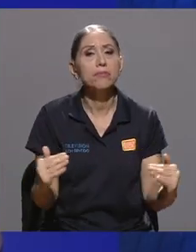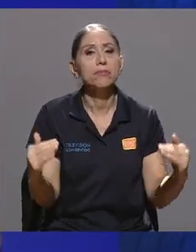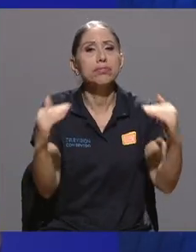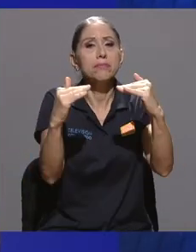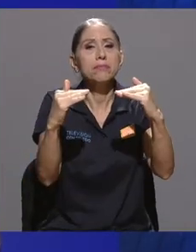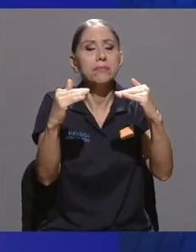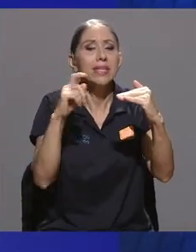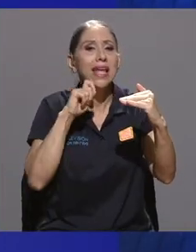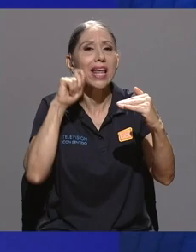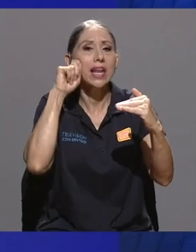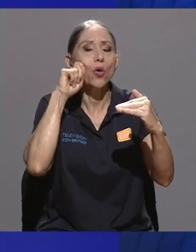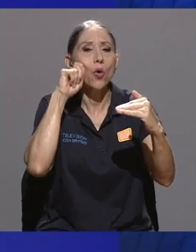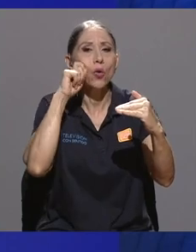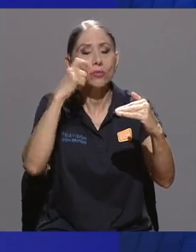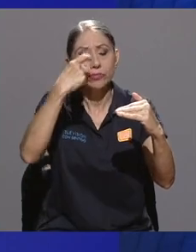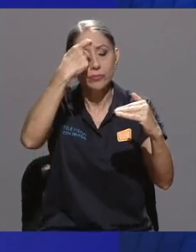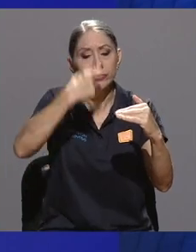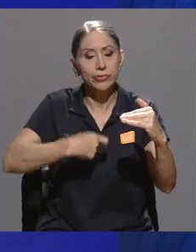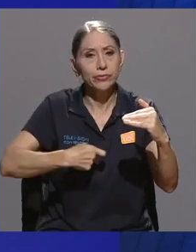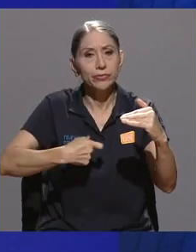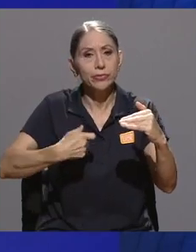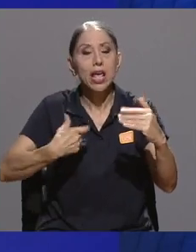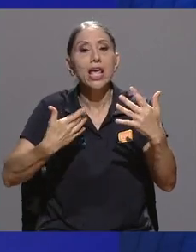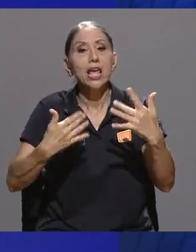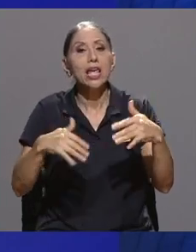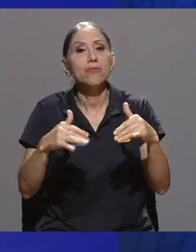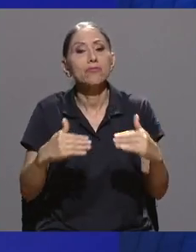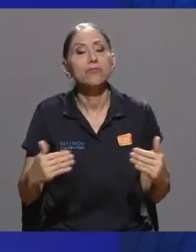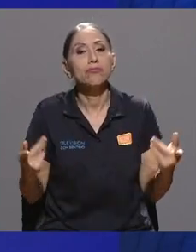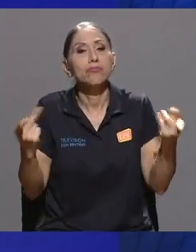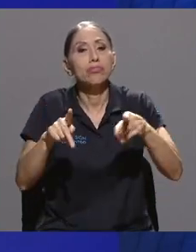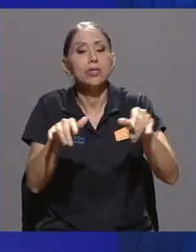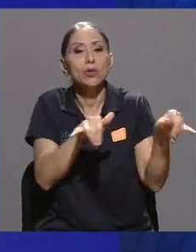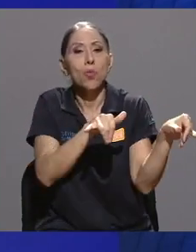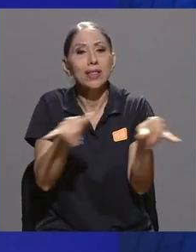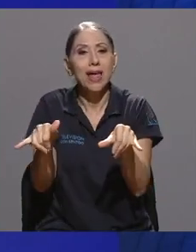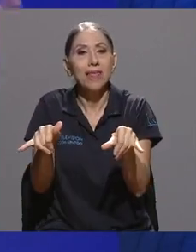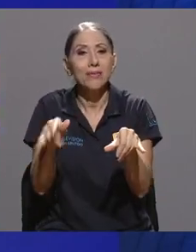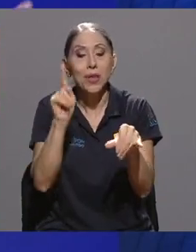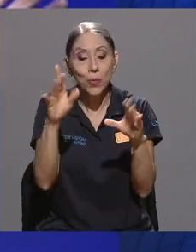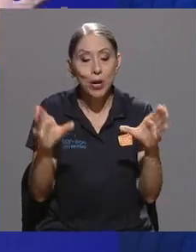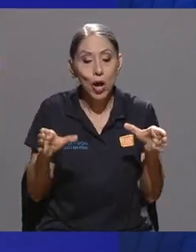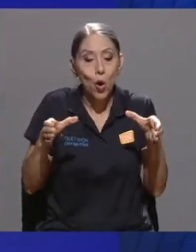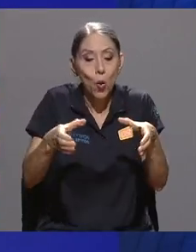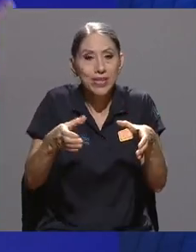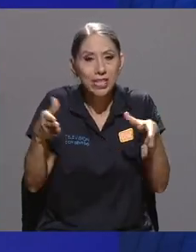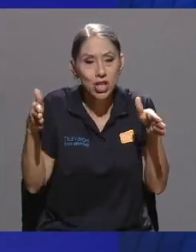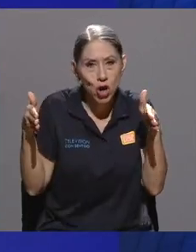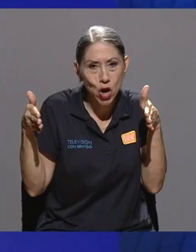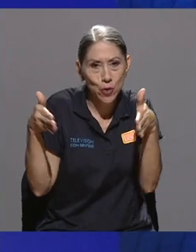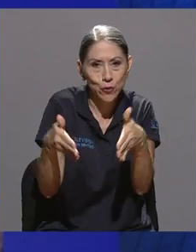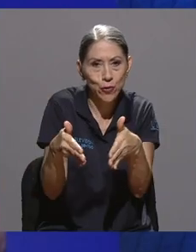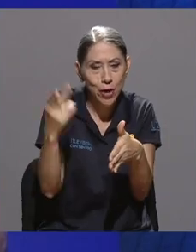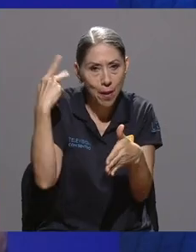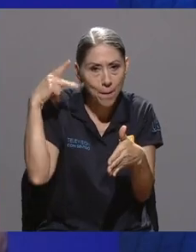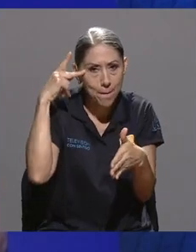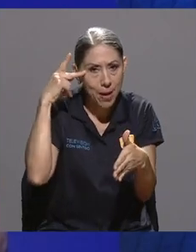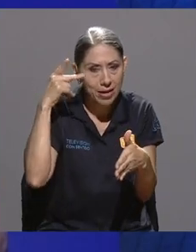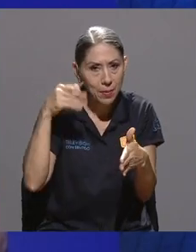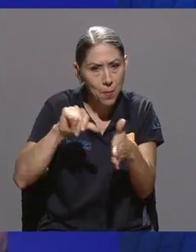género y con generar la igualdad. Entonces, hay una comisión que, digamos, dentro de la Unión, que se enfoca más en la parte más política, ¿verdad? De